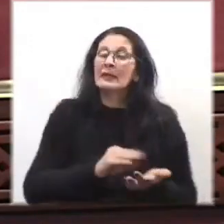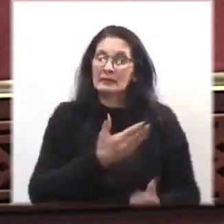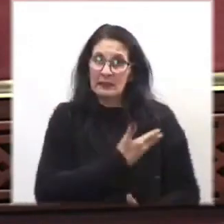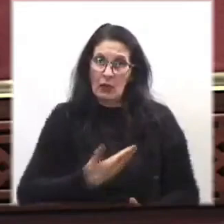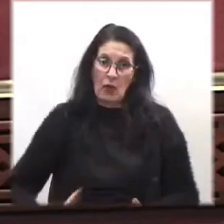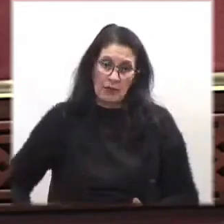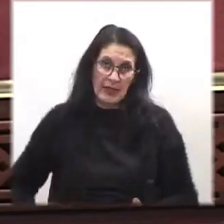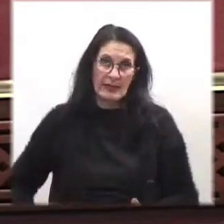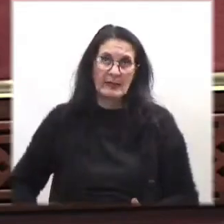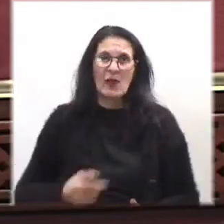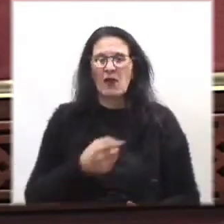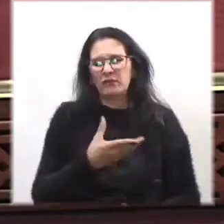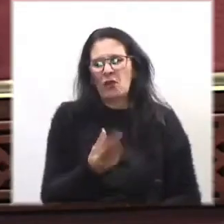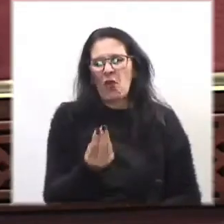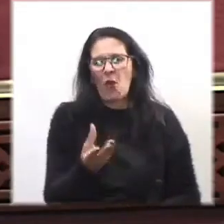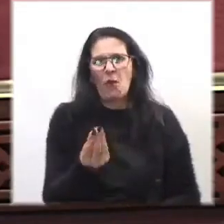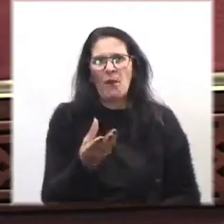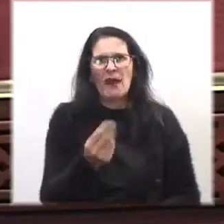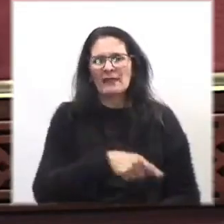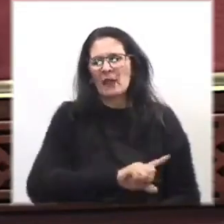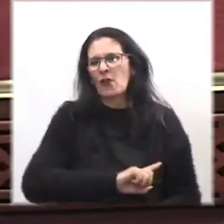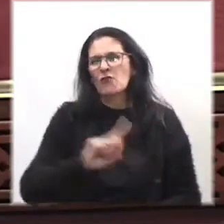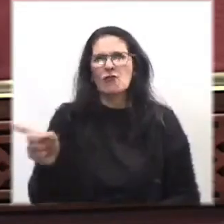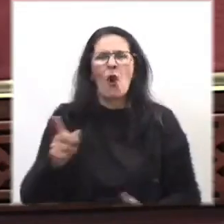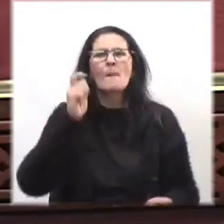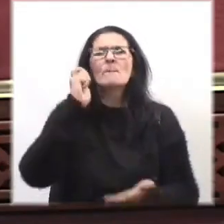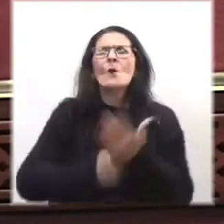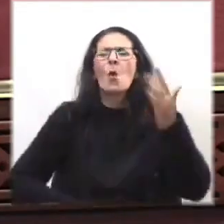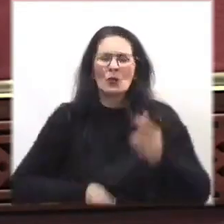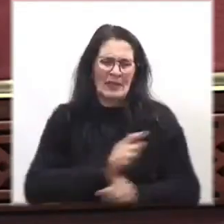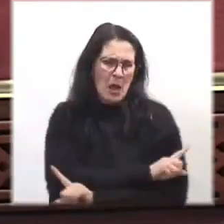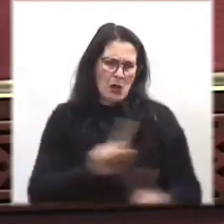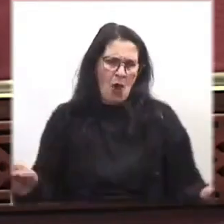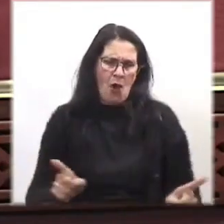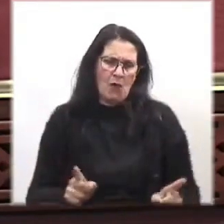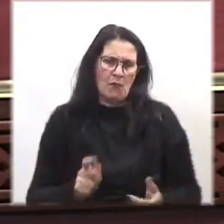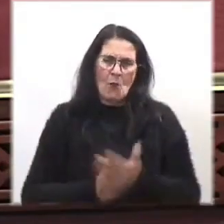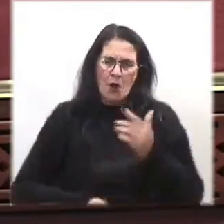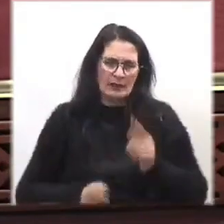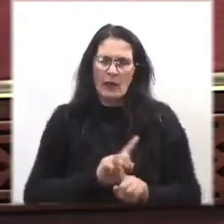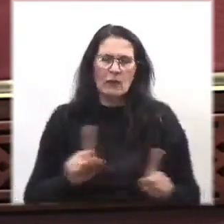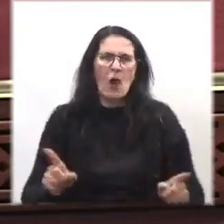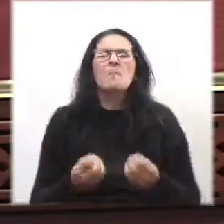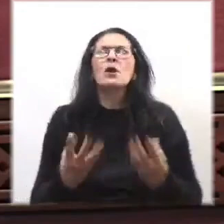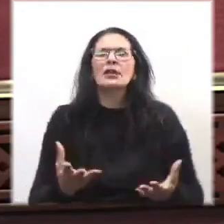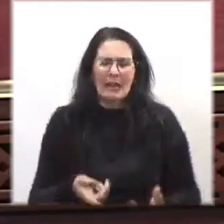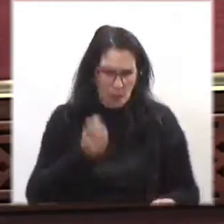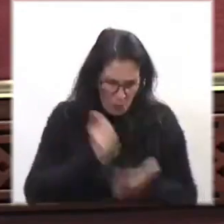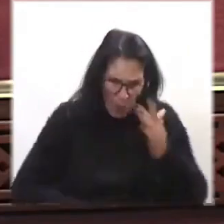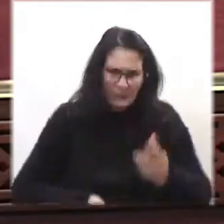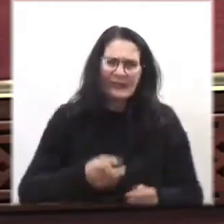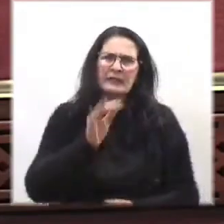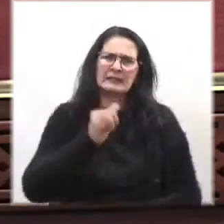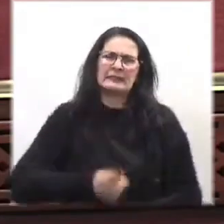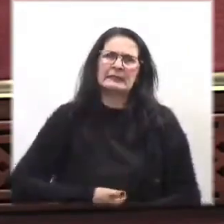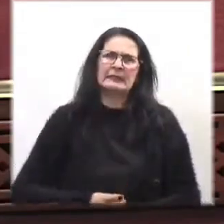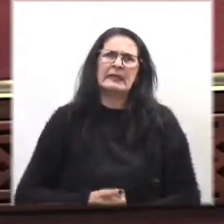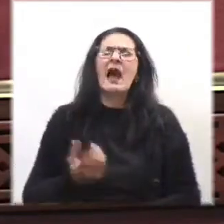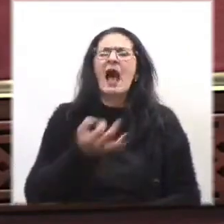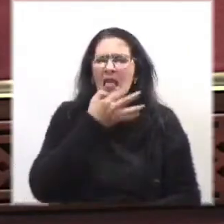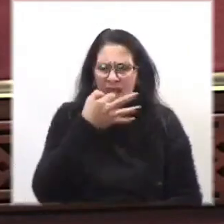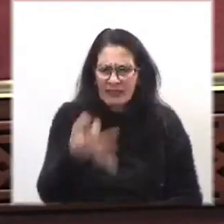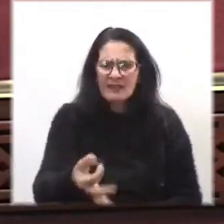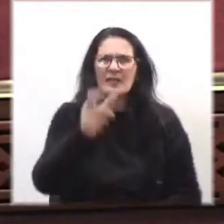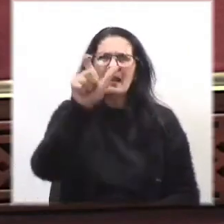se puso cobarde en esto de no meterle multas a la gente. Hay que ser valiente. Hay que